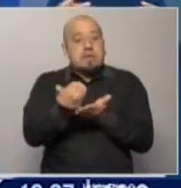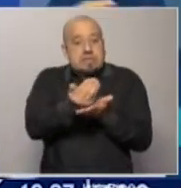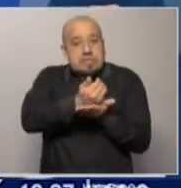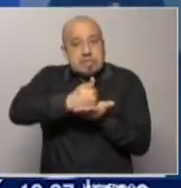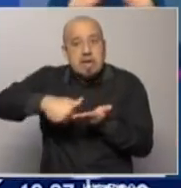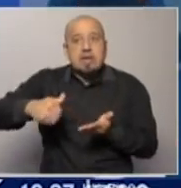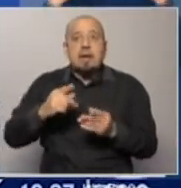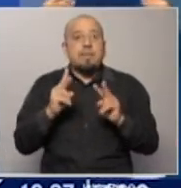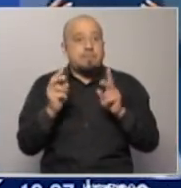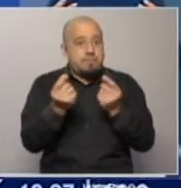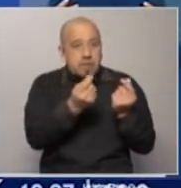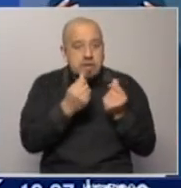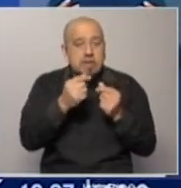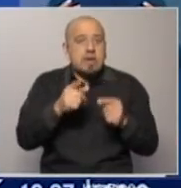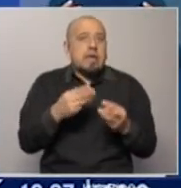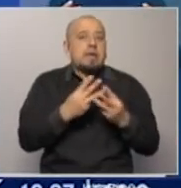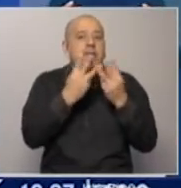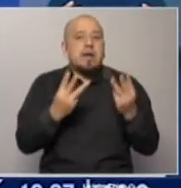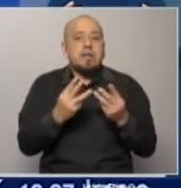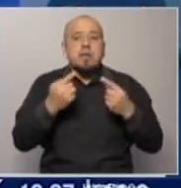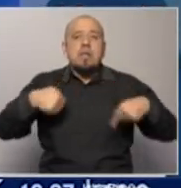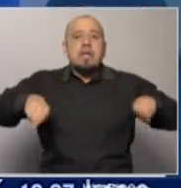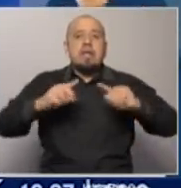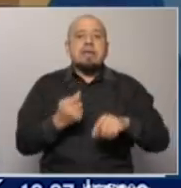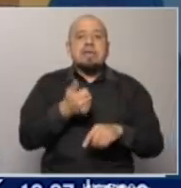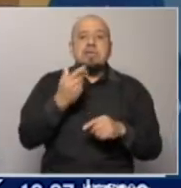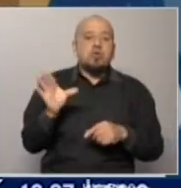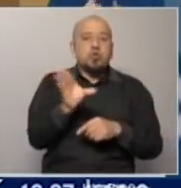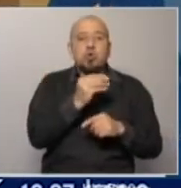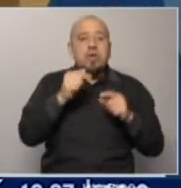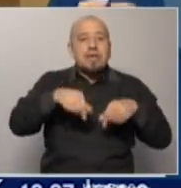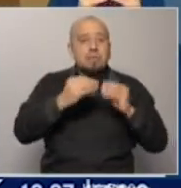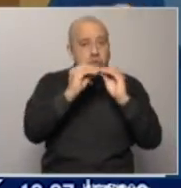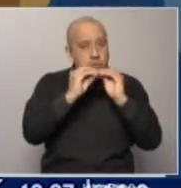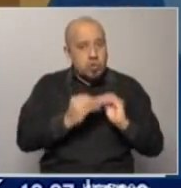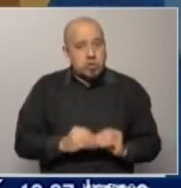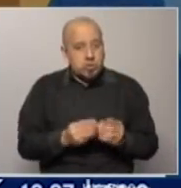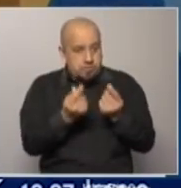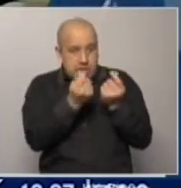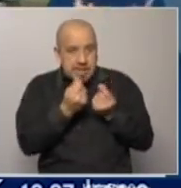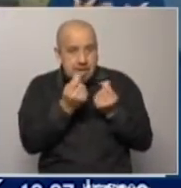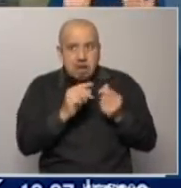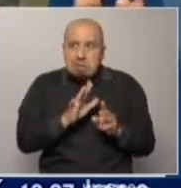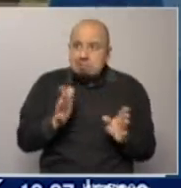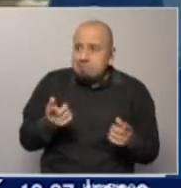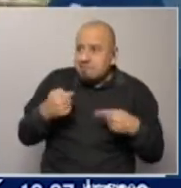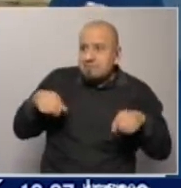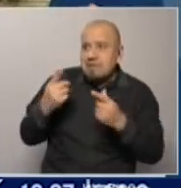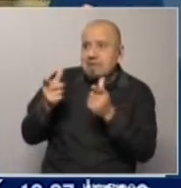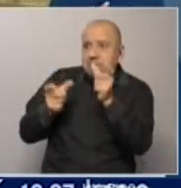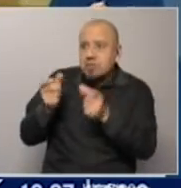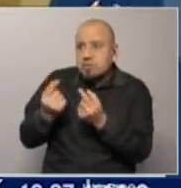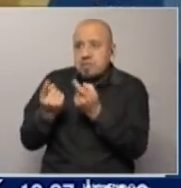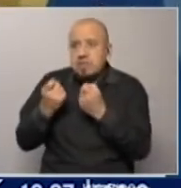recortes generalizados en casi todos los rubros. Este es un presupuesto que no va a ayudar en nada a la necesaria